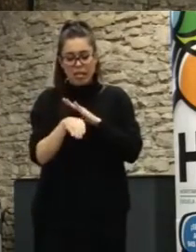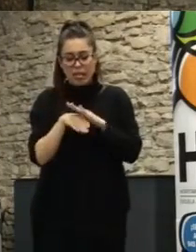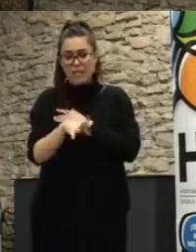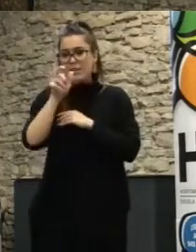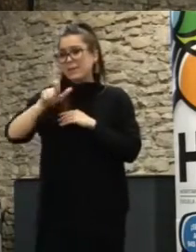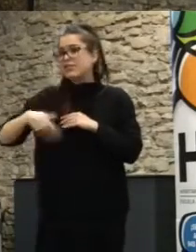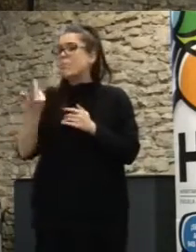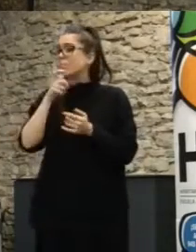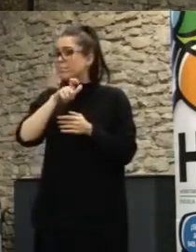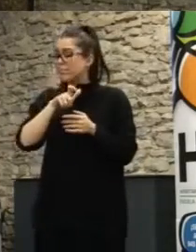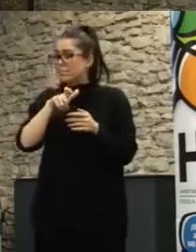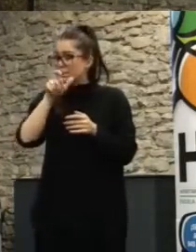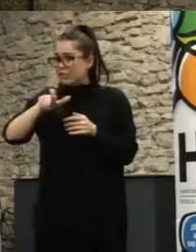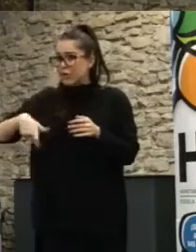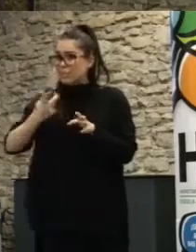participa.